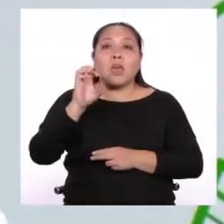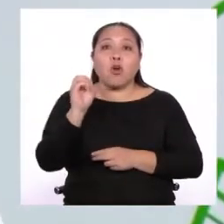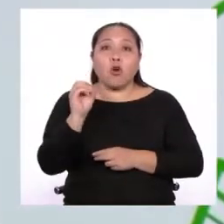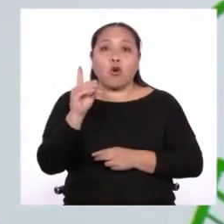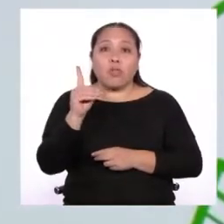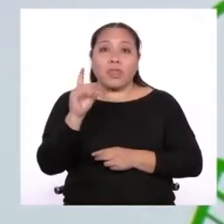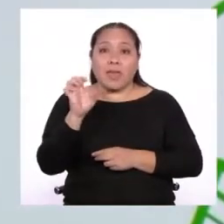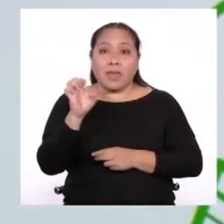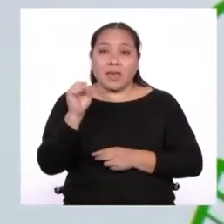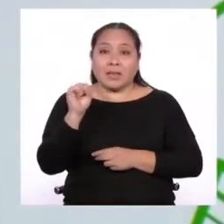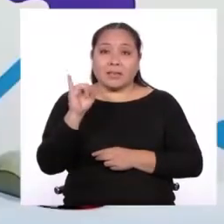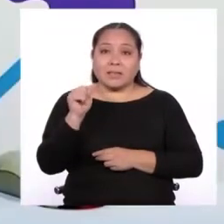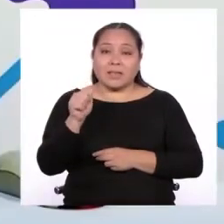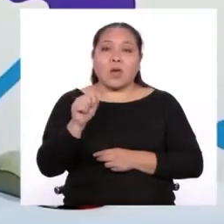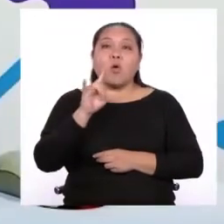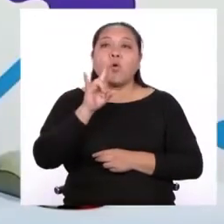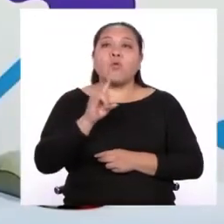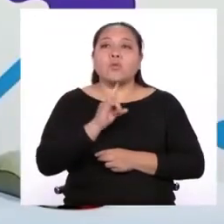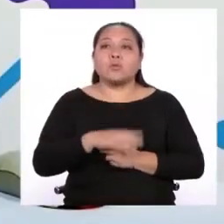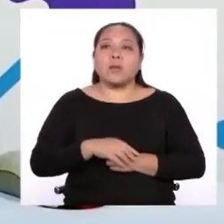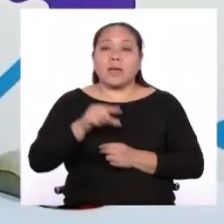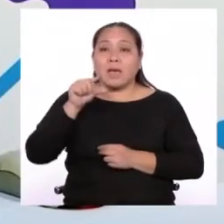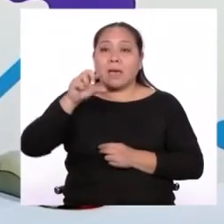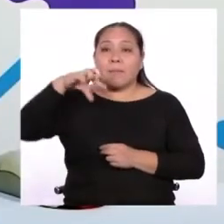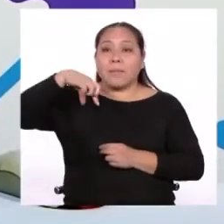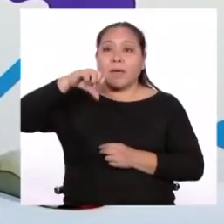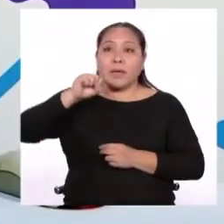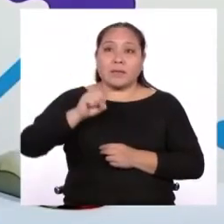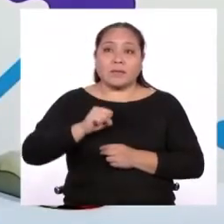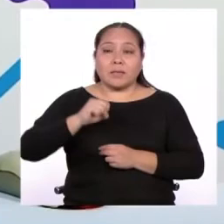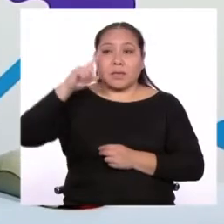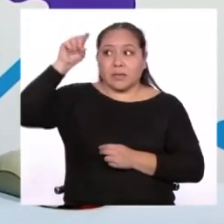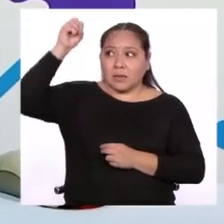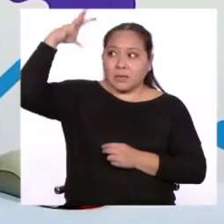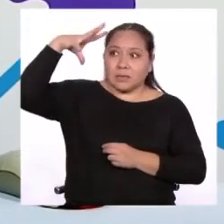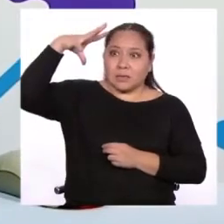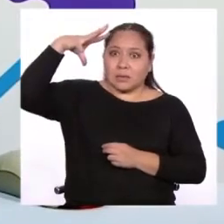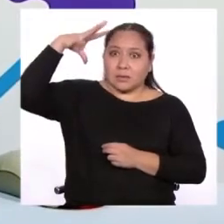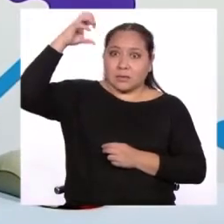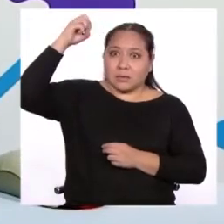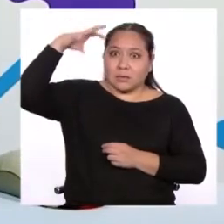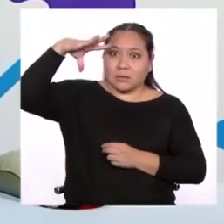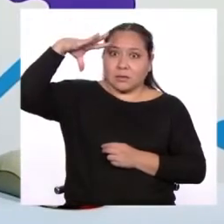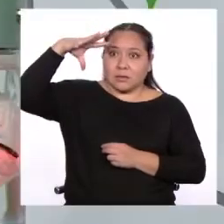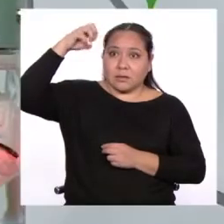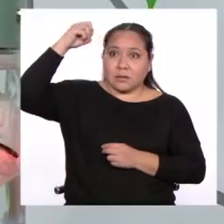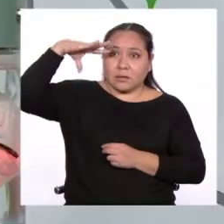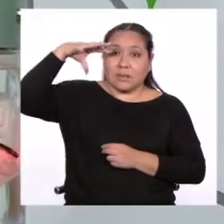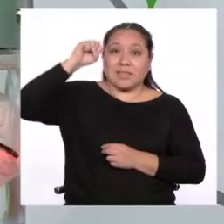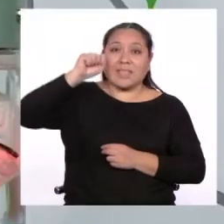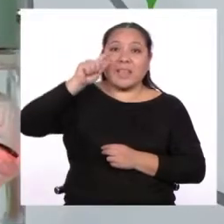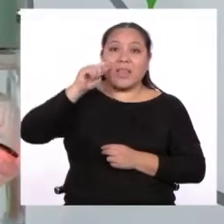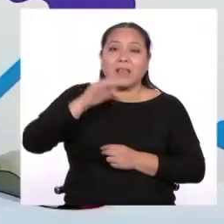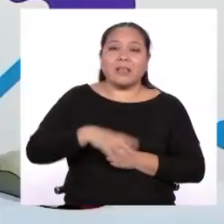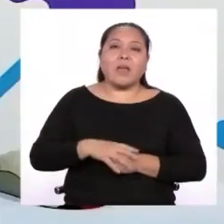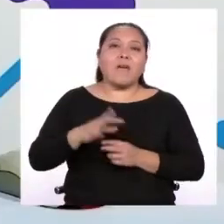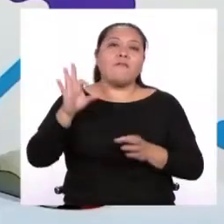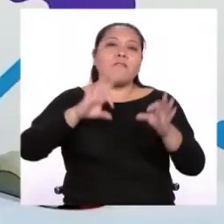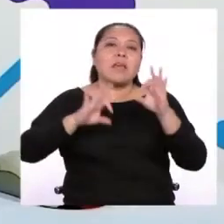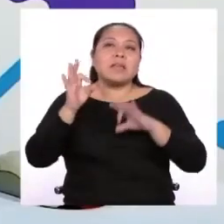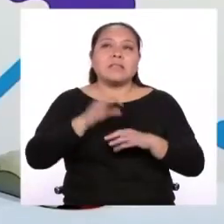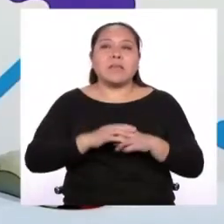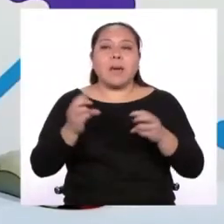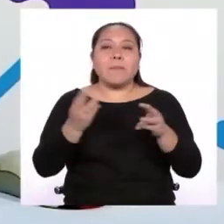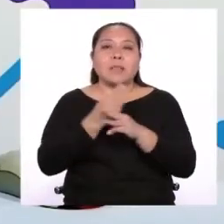emplea elementos como el GPS, los satélites y otras ciencias como la física, las matemáticas, la